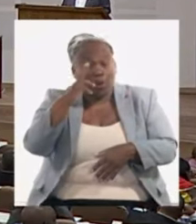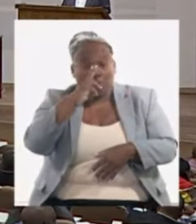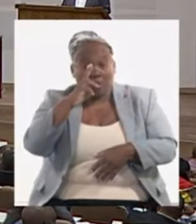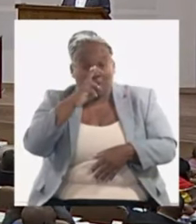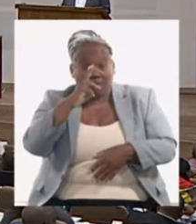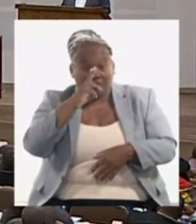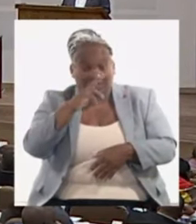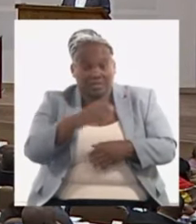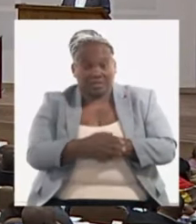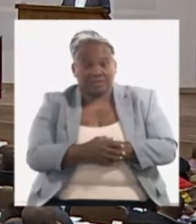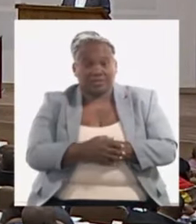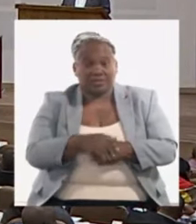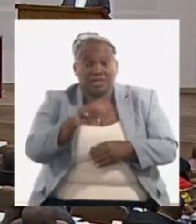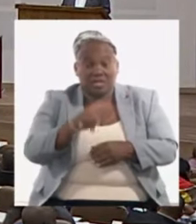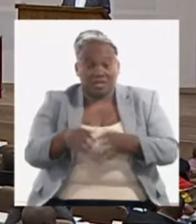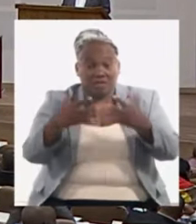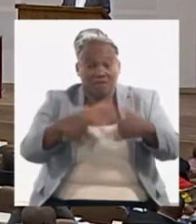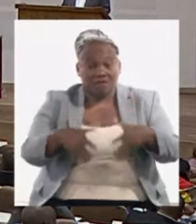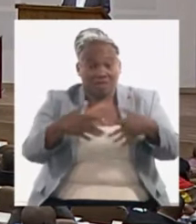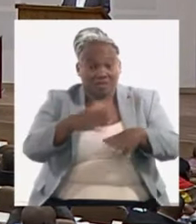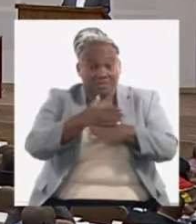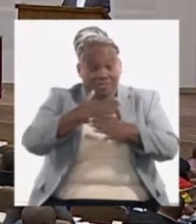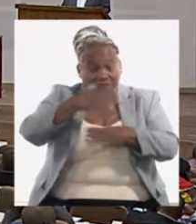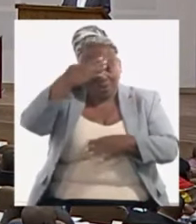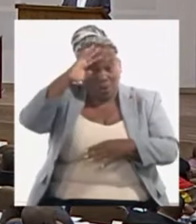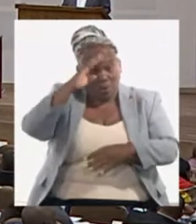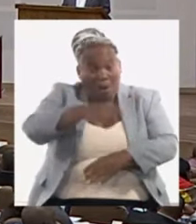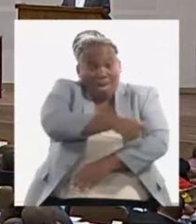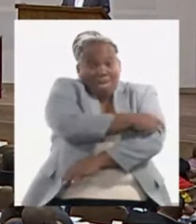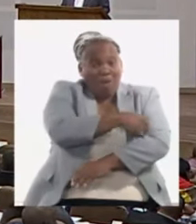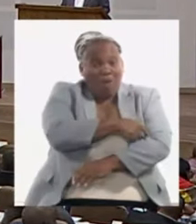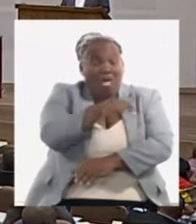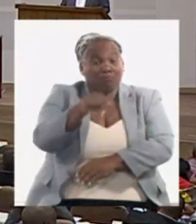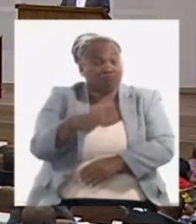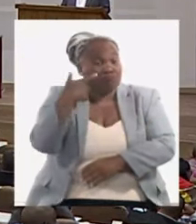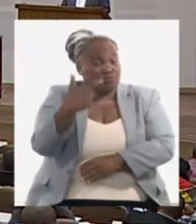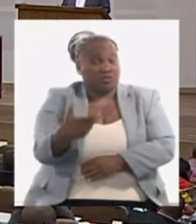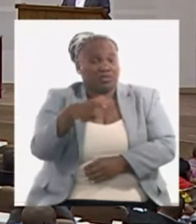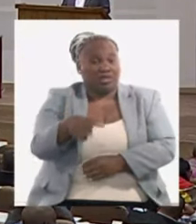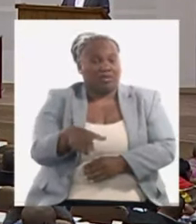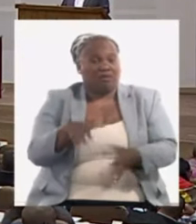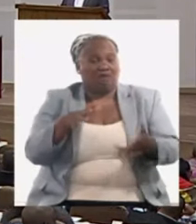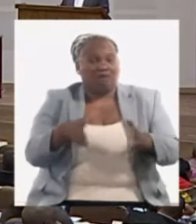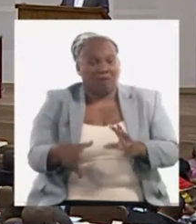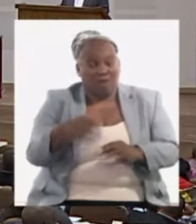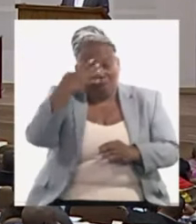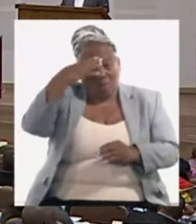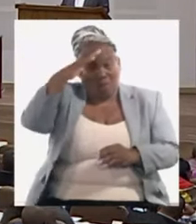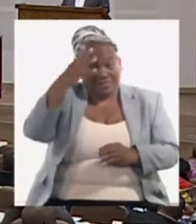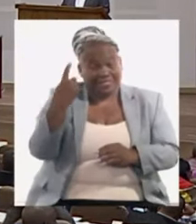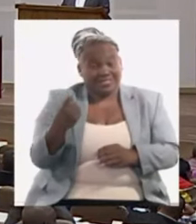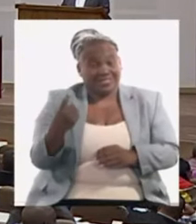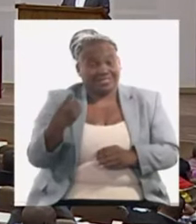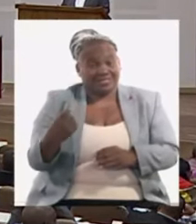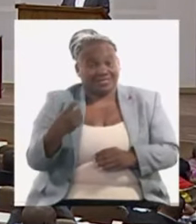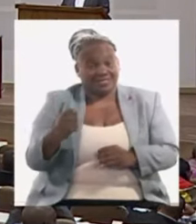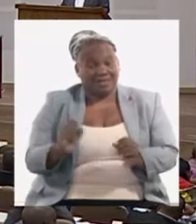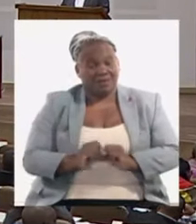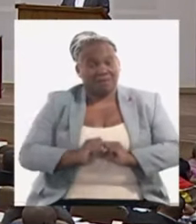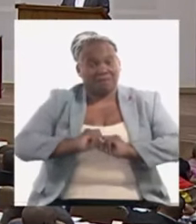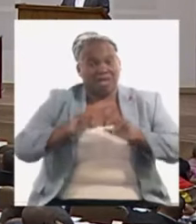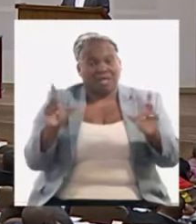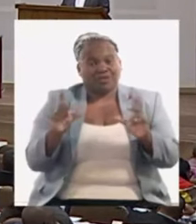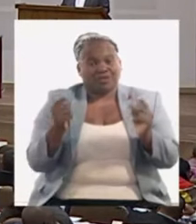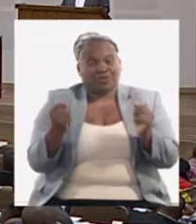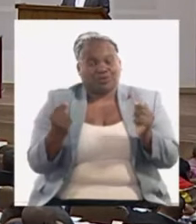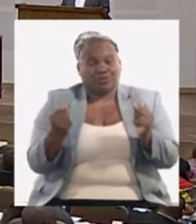la fábrica Moncada en Santiago de Cuba inversiones decisivas estratégicas para el país de gran impacto para nuestra economía